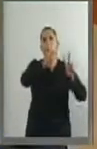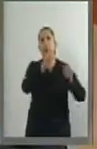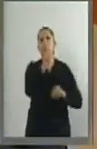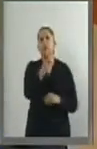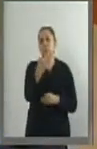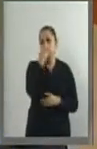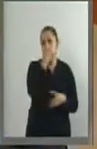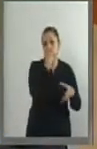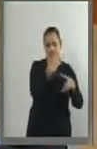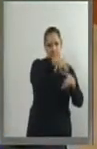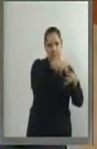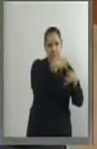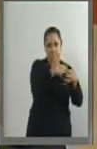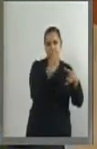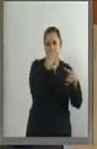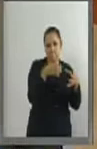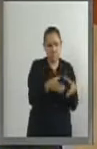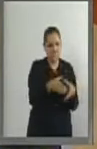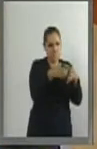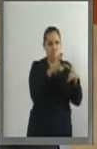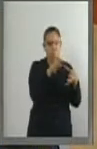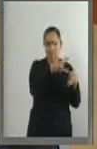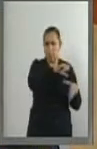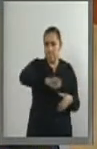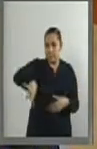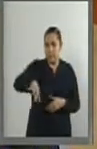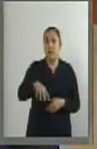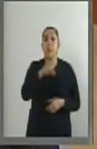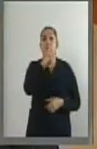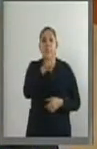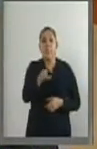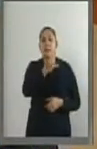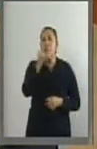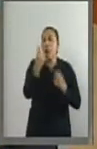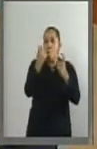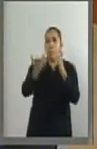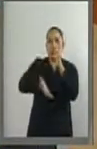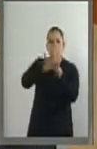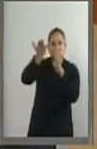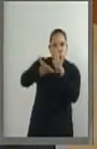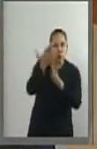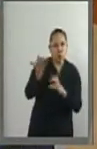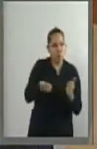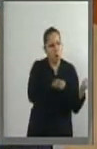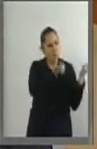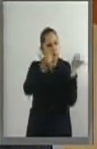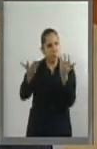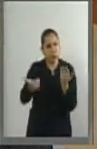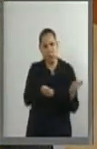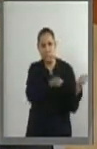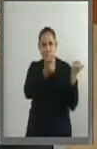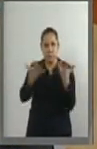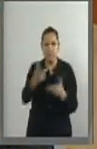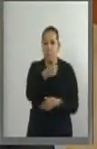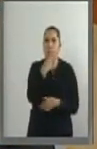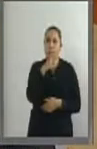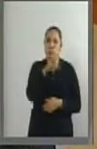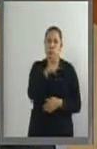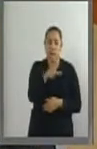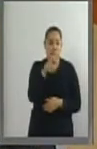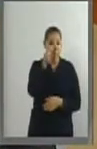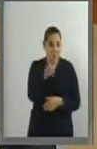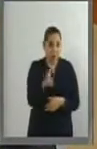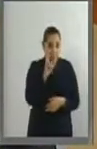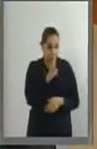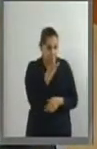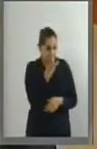más del 75% en la industria de la construcción y el embalaje. El cambio que se requiere es ineludible